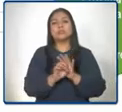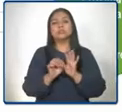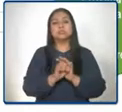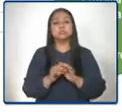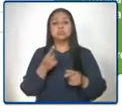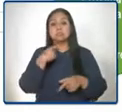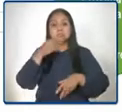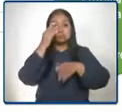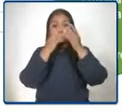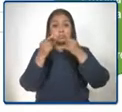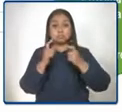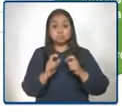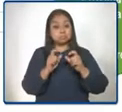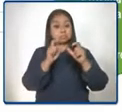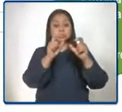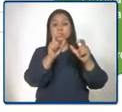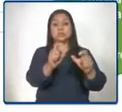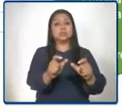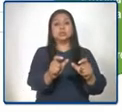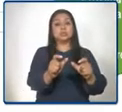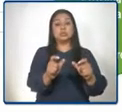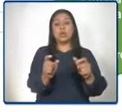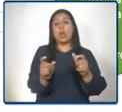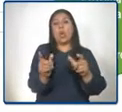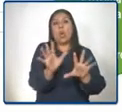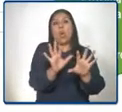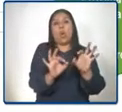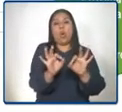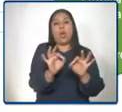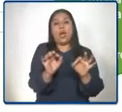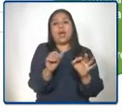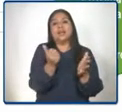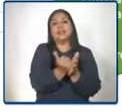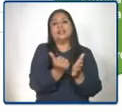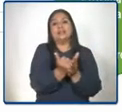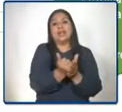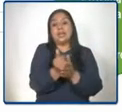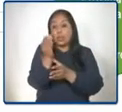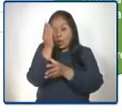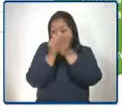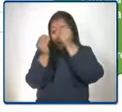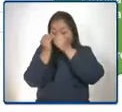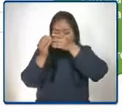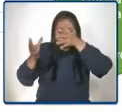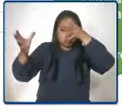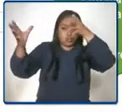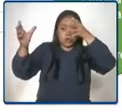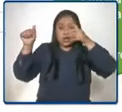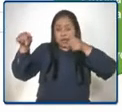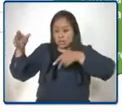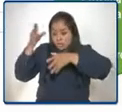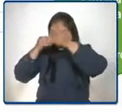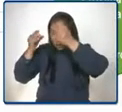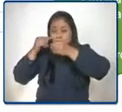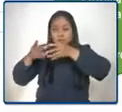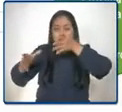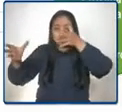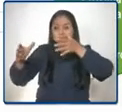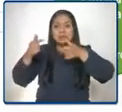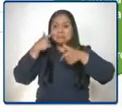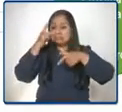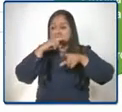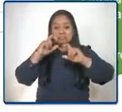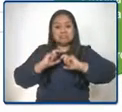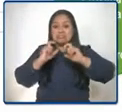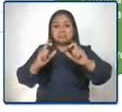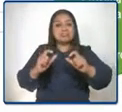tenido un certificado o algo que les haga acreditar todo ese conocimiento y el saber que han tenido a lo largo de este